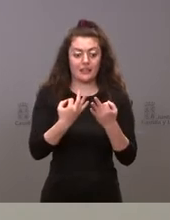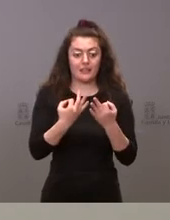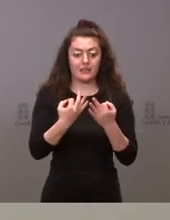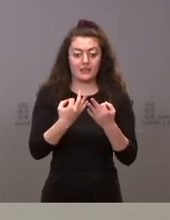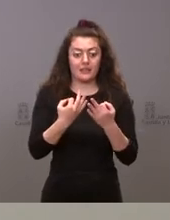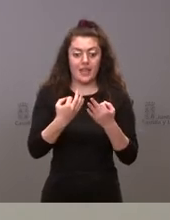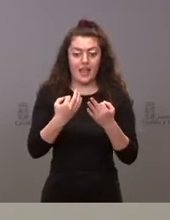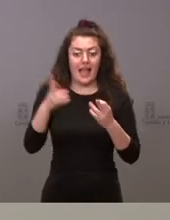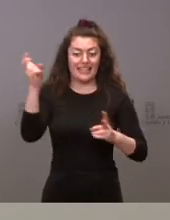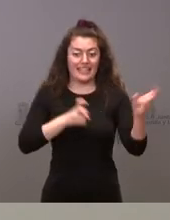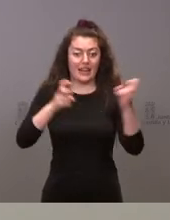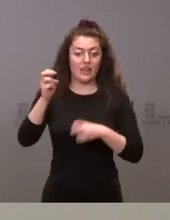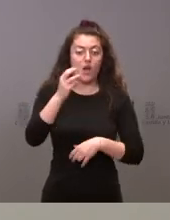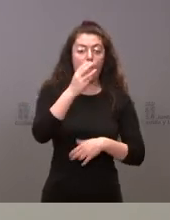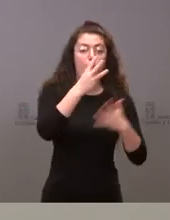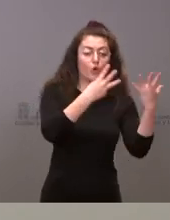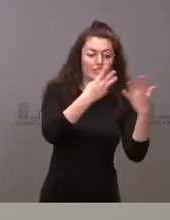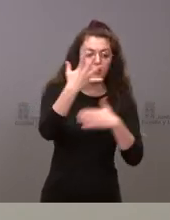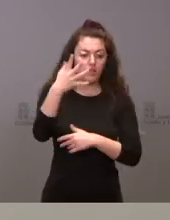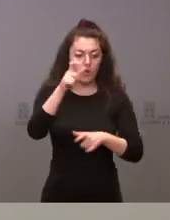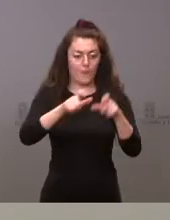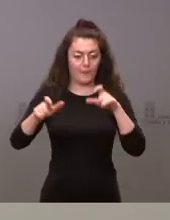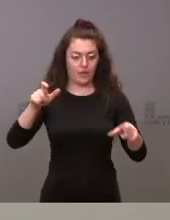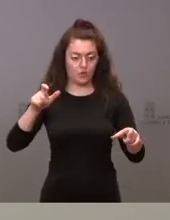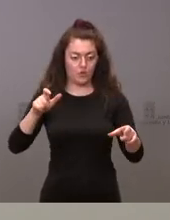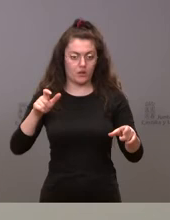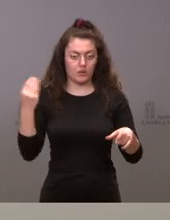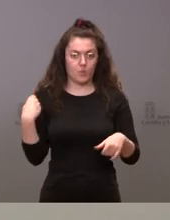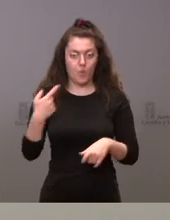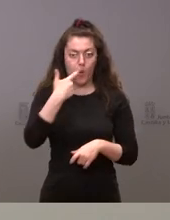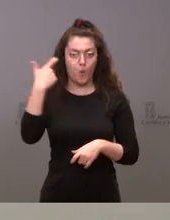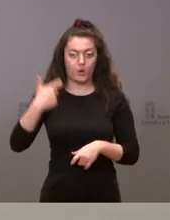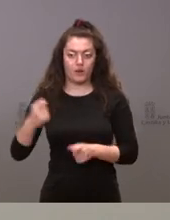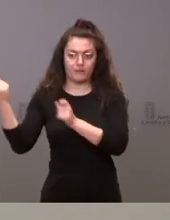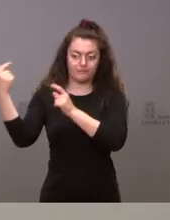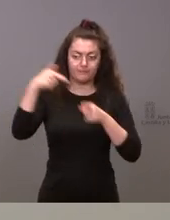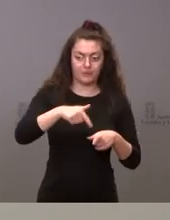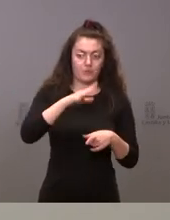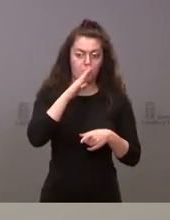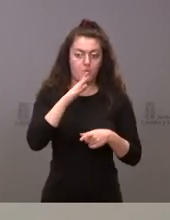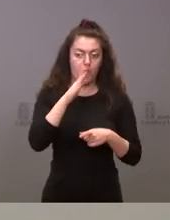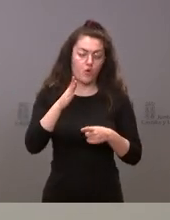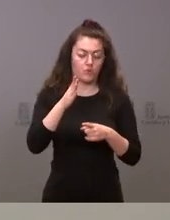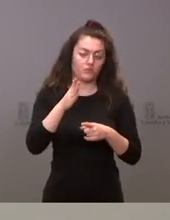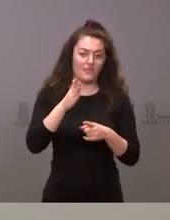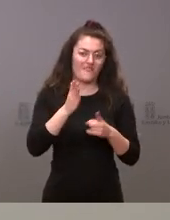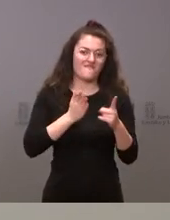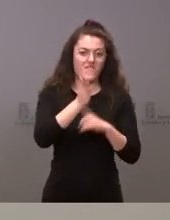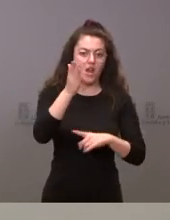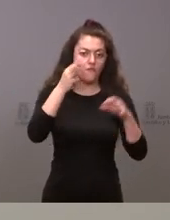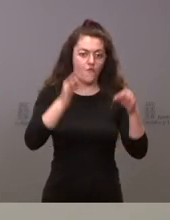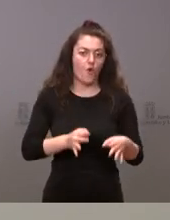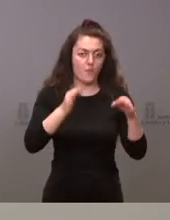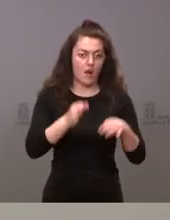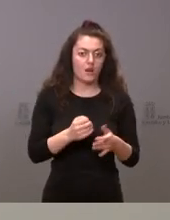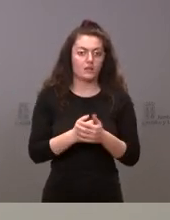personas primeras procedentes de Ucrania a través de las vías formales y la reserva que tenemos de